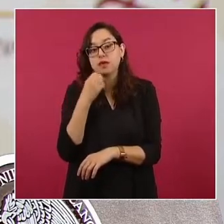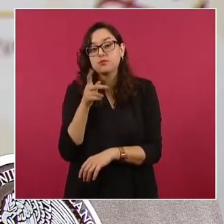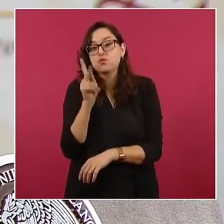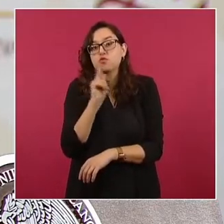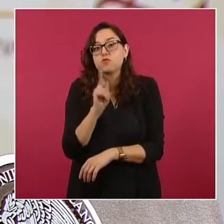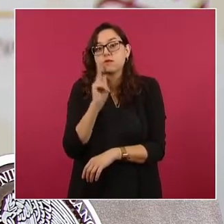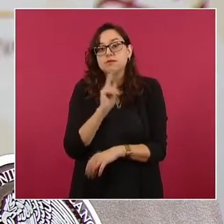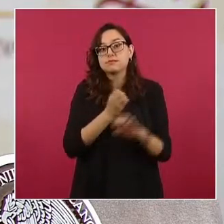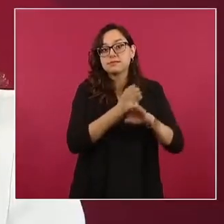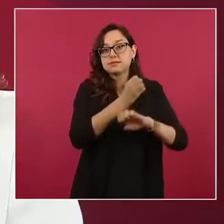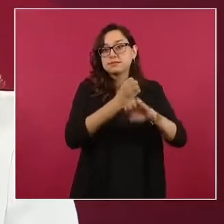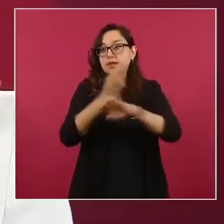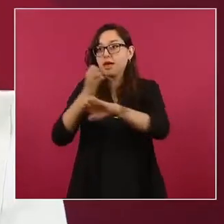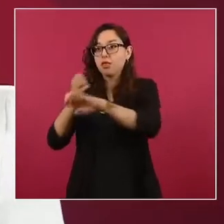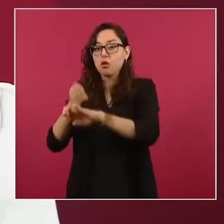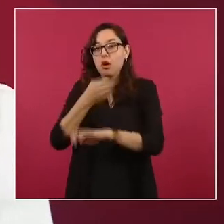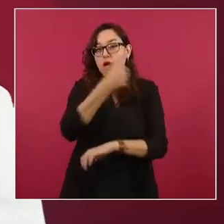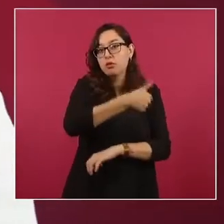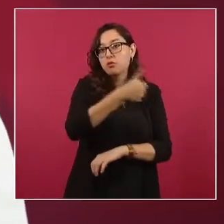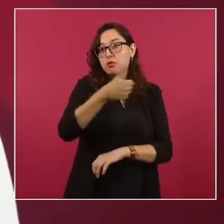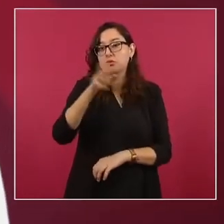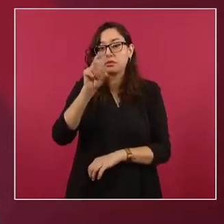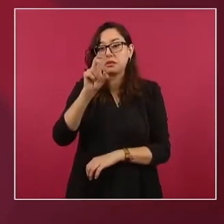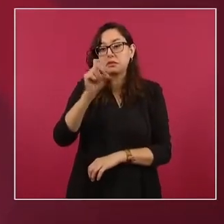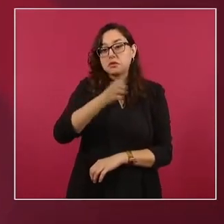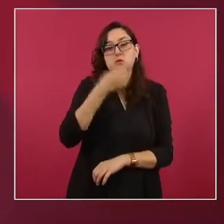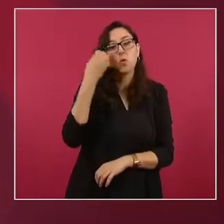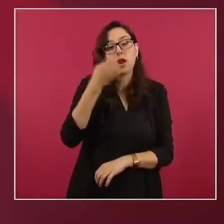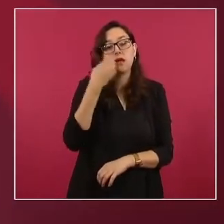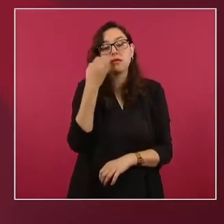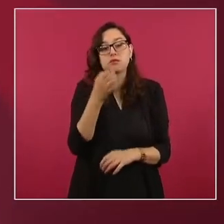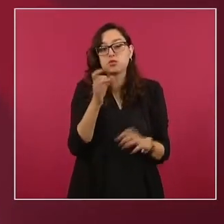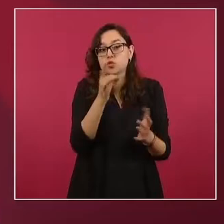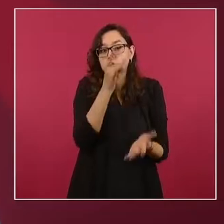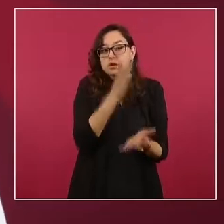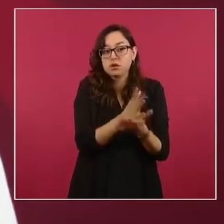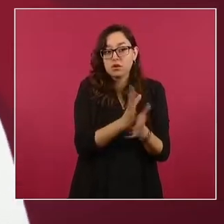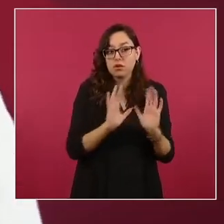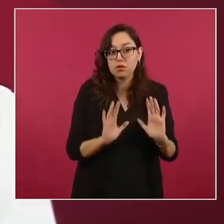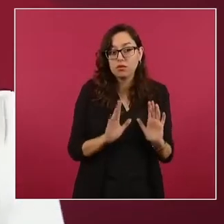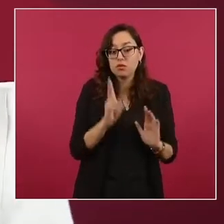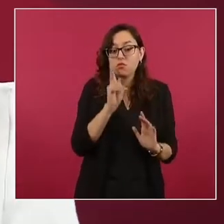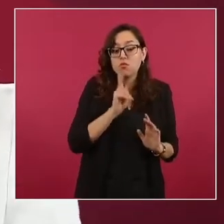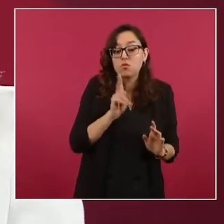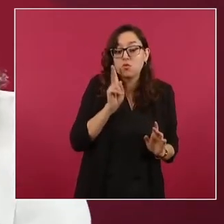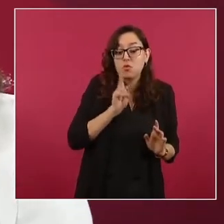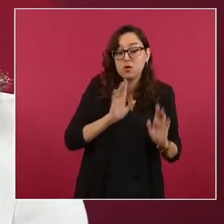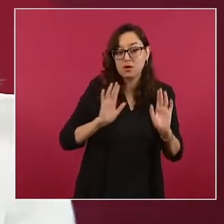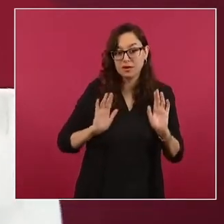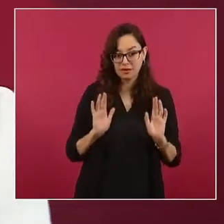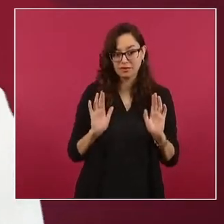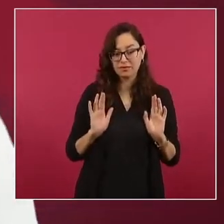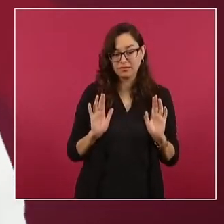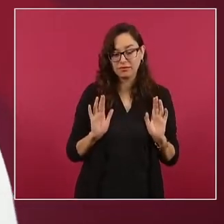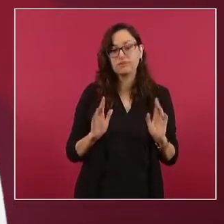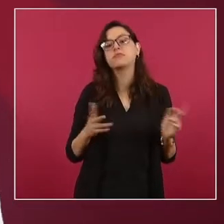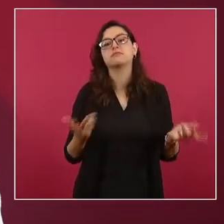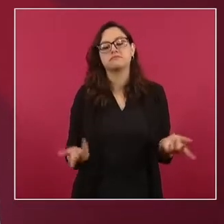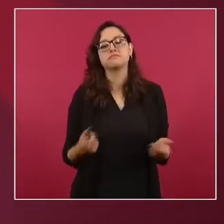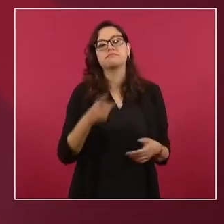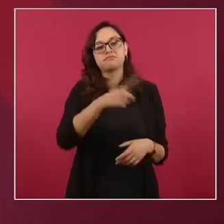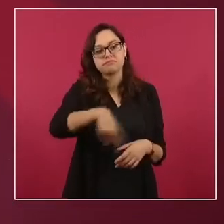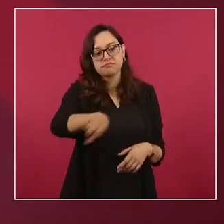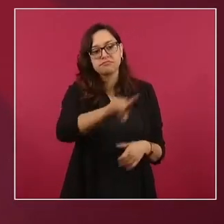Además de la campaña de desinformación emprendida por medios de comunicación, también en redes sociales la oposición se